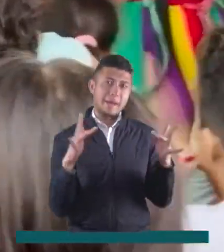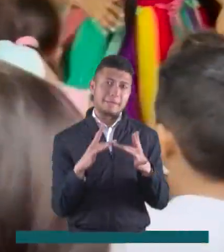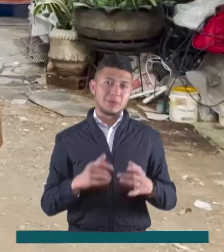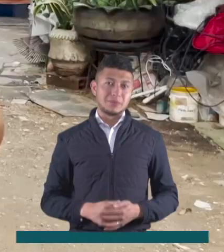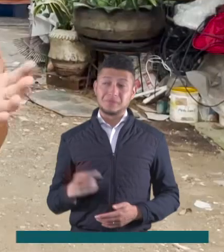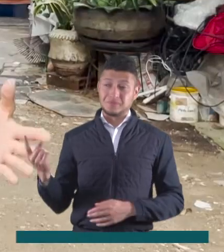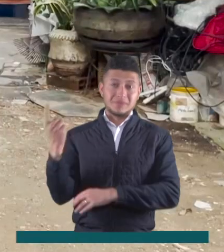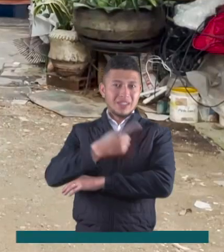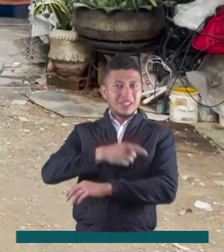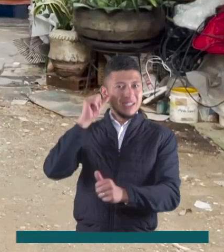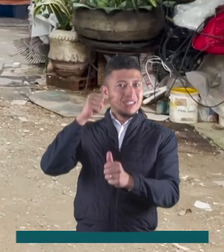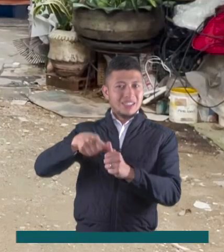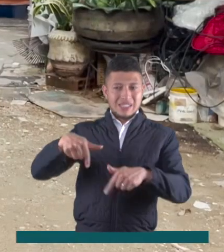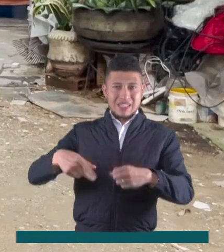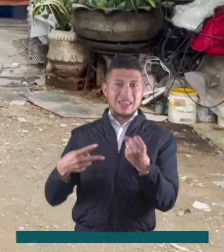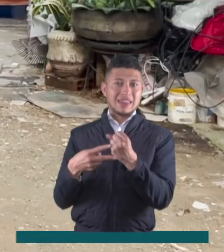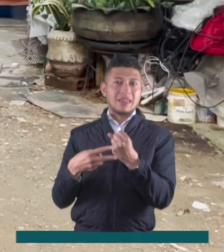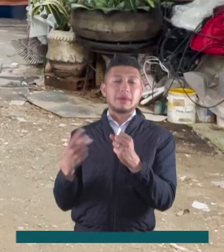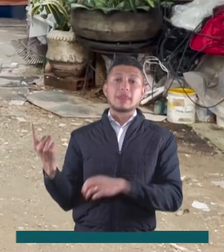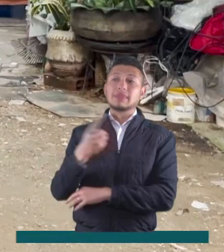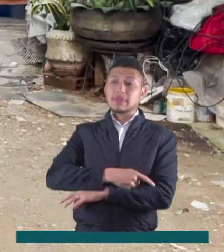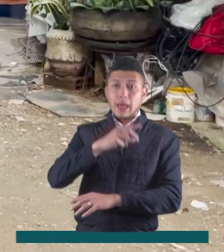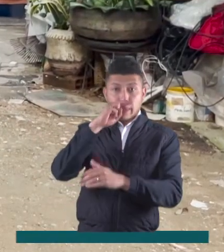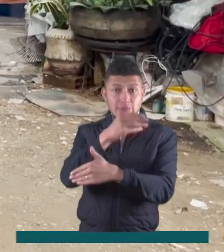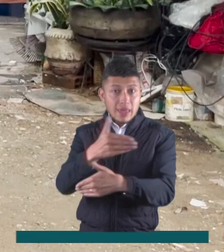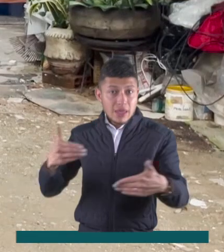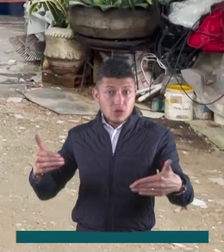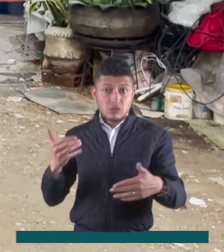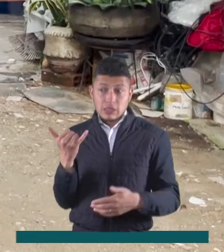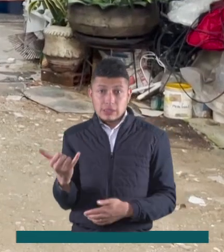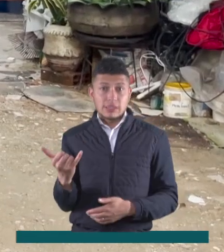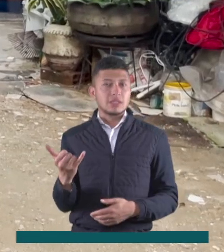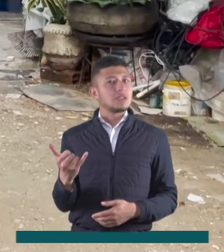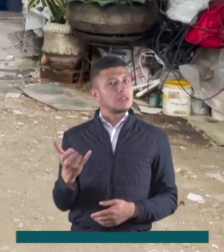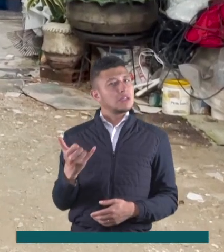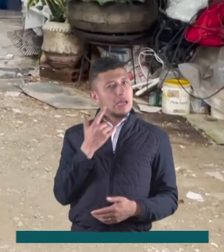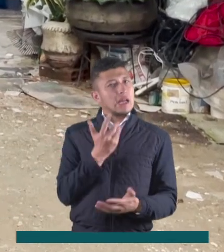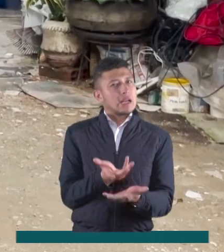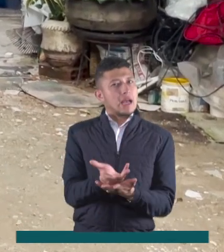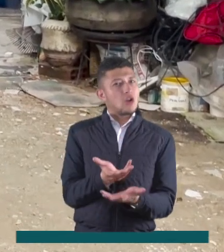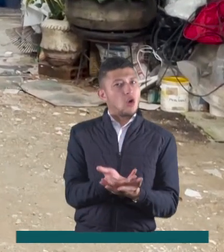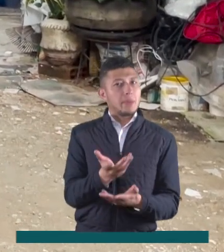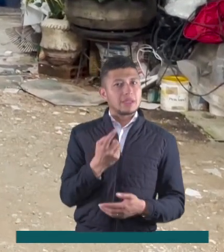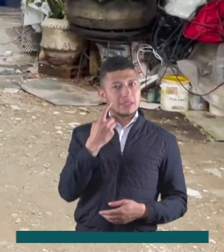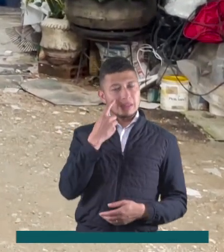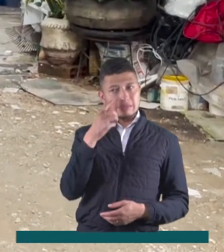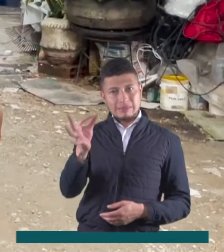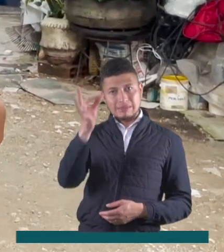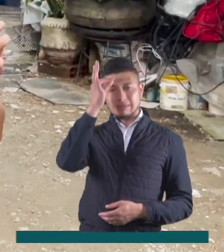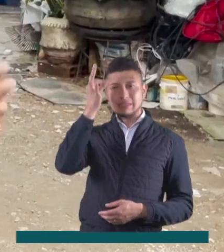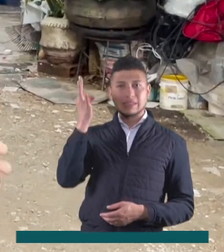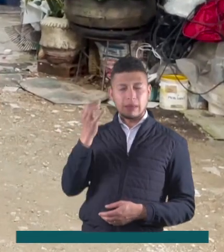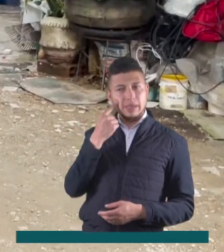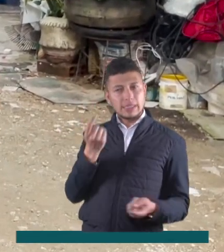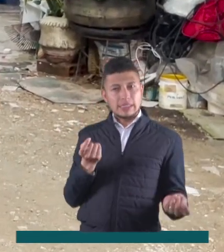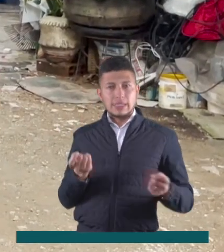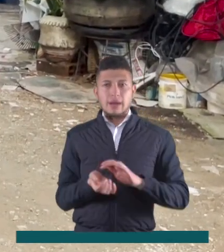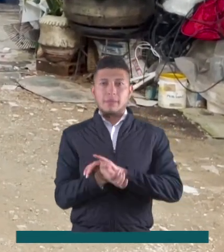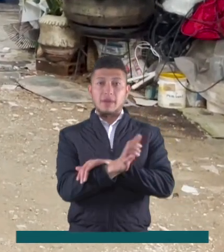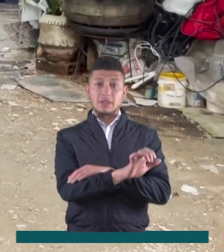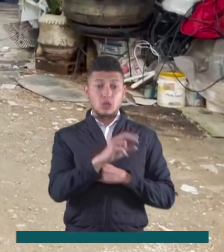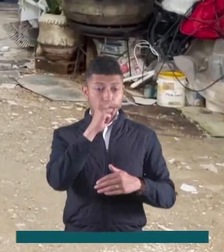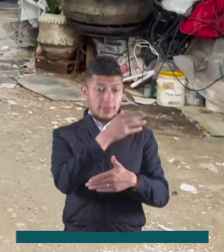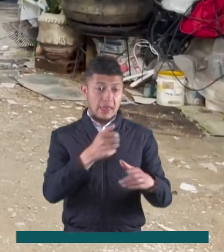los menores. De esta manera se conmemora en Neiva el Día de los Niños sin dejar de lado las recomendaciones que van enfocadas